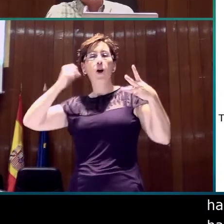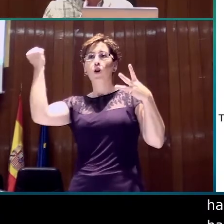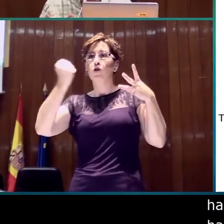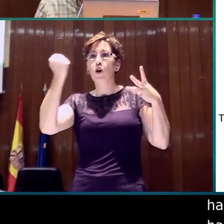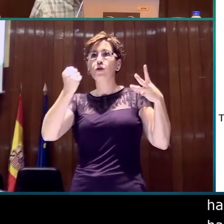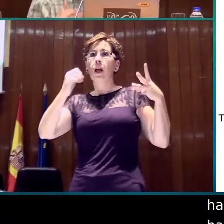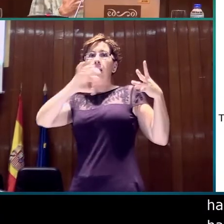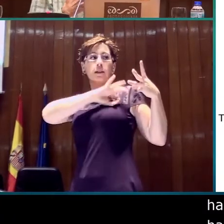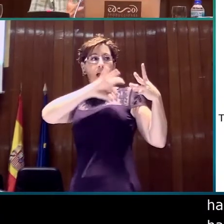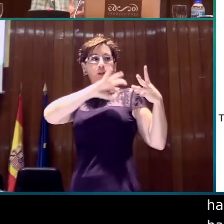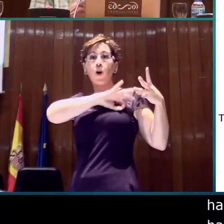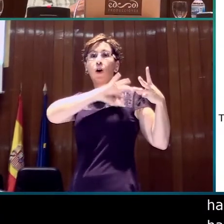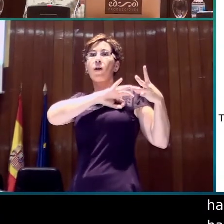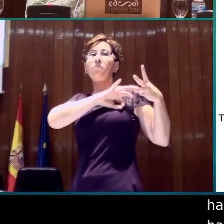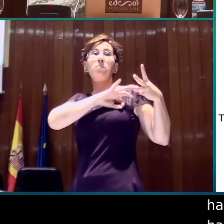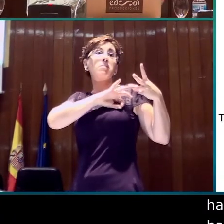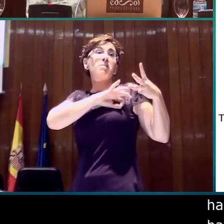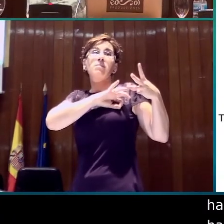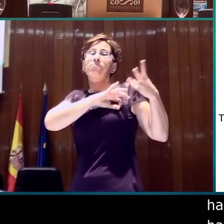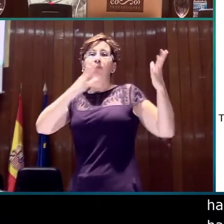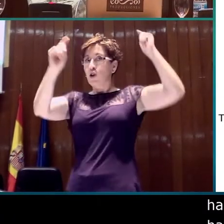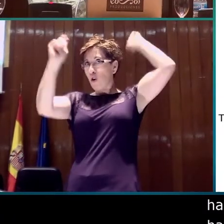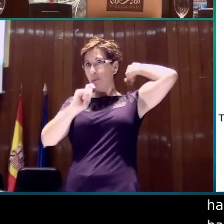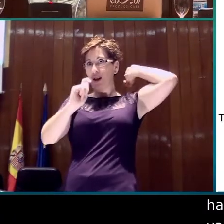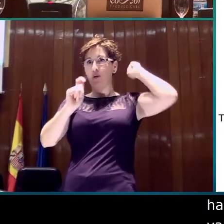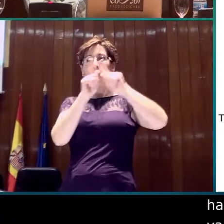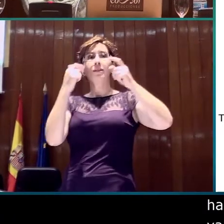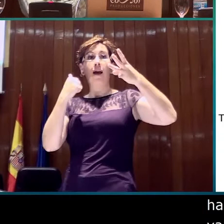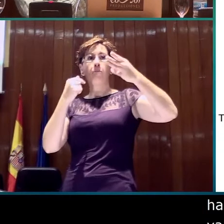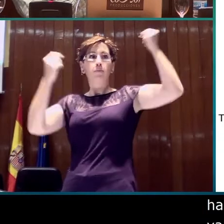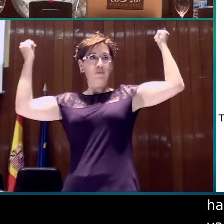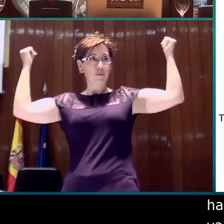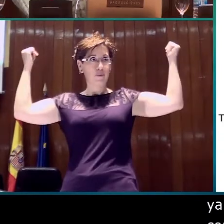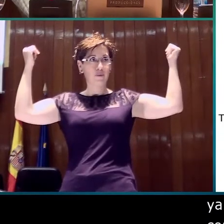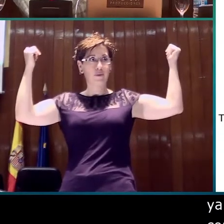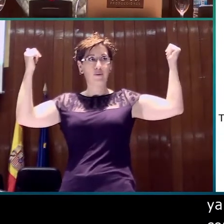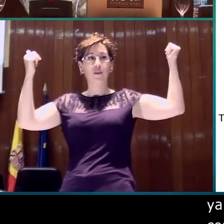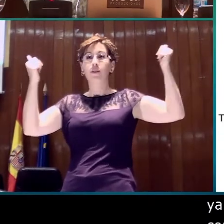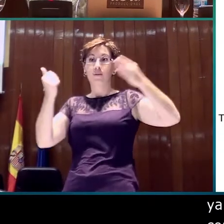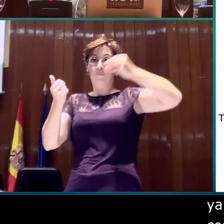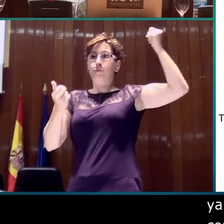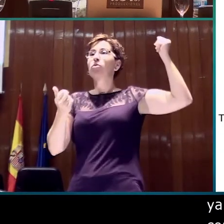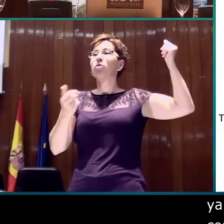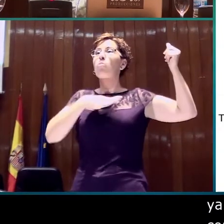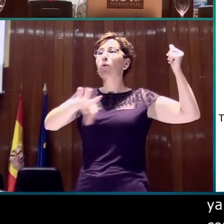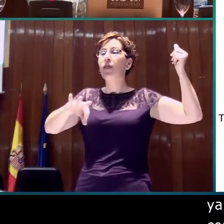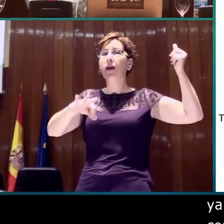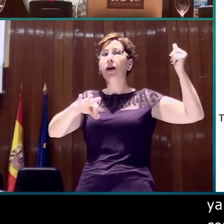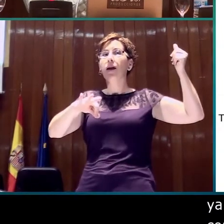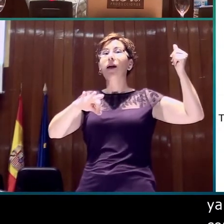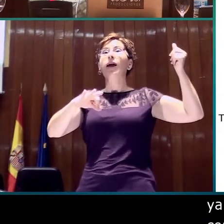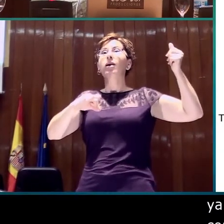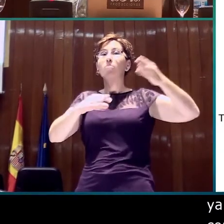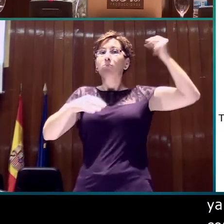interesante analizar por qué lo ha mantenido, porque tiene mucho valor que se entienda que se está refiriendo al tercer elemento, que está hablando del